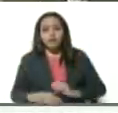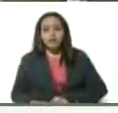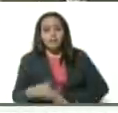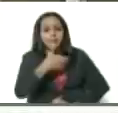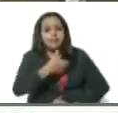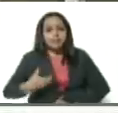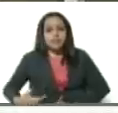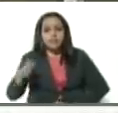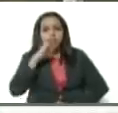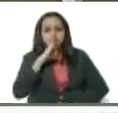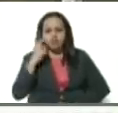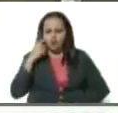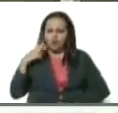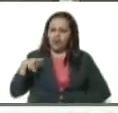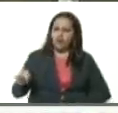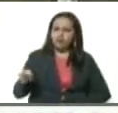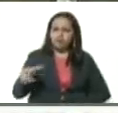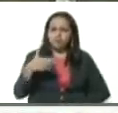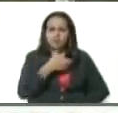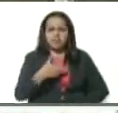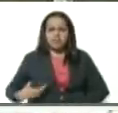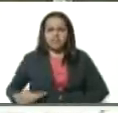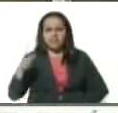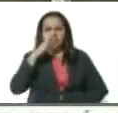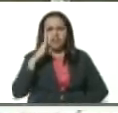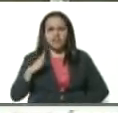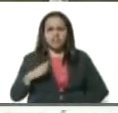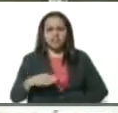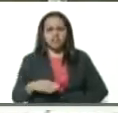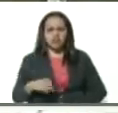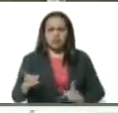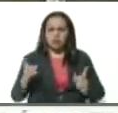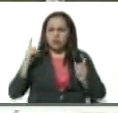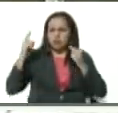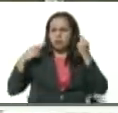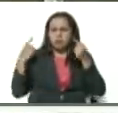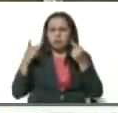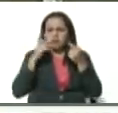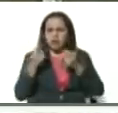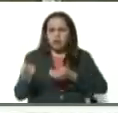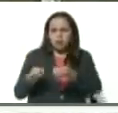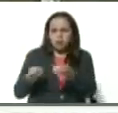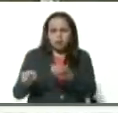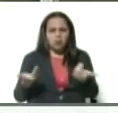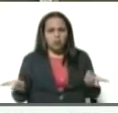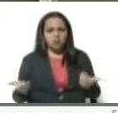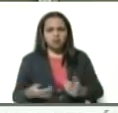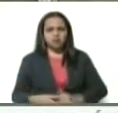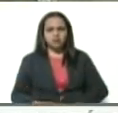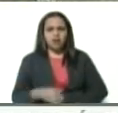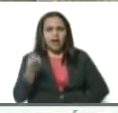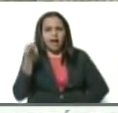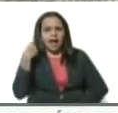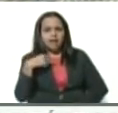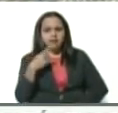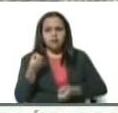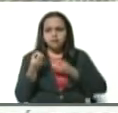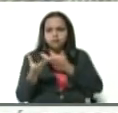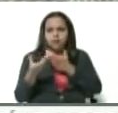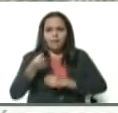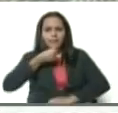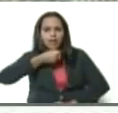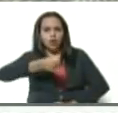Bolsonaro, yo veo a Jair Bolsonaro como fuera de sí, de control. Ayer, declarándole a los